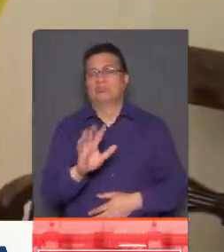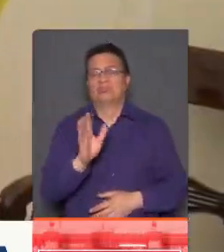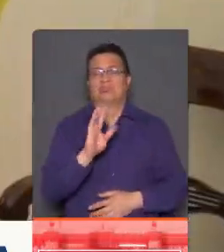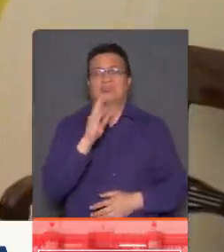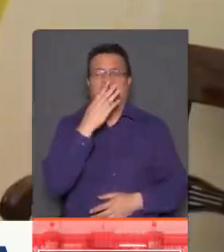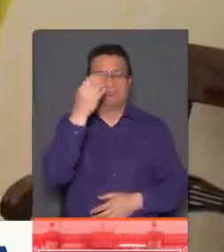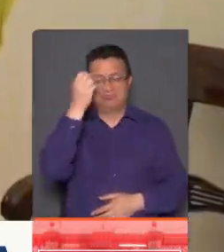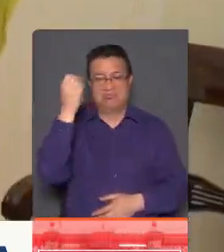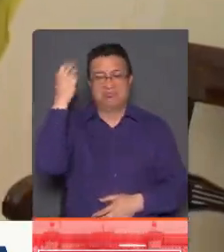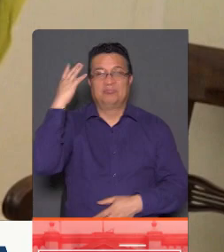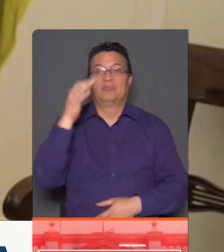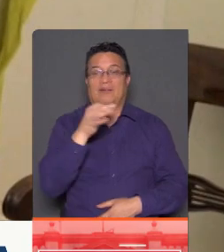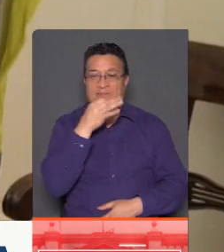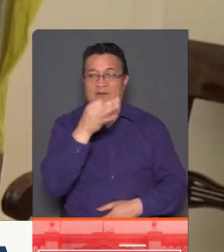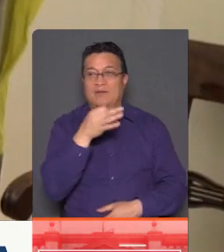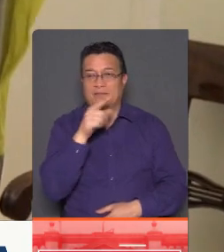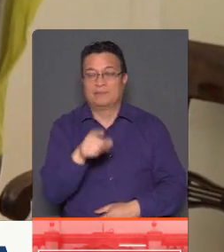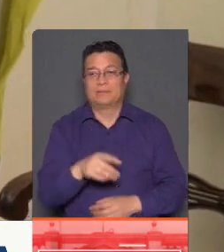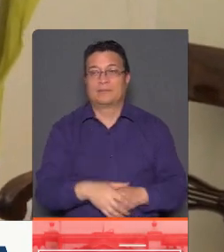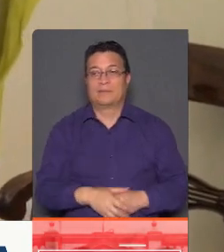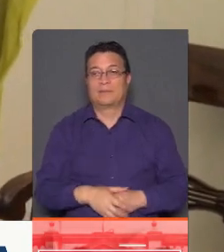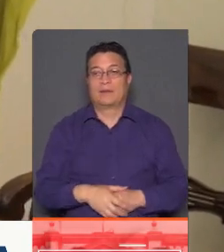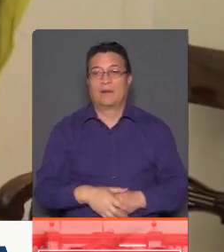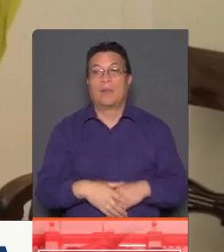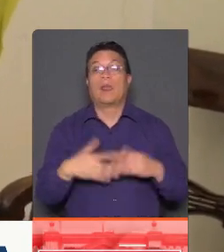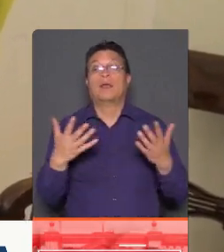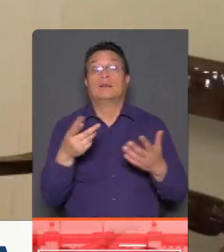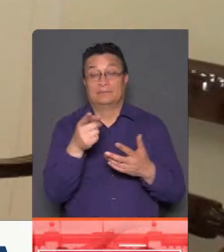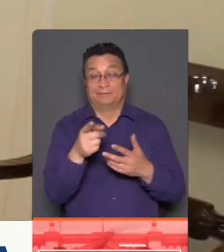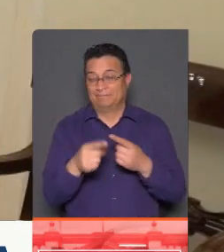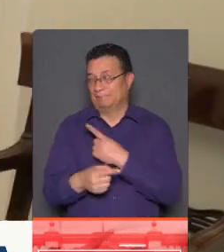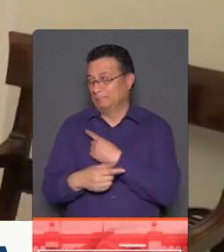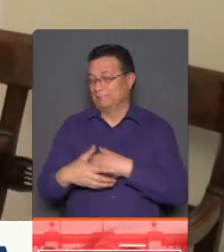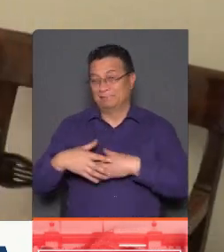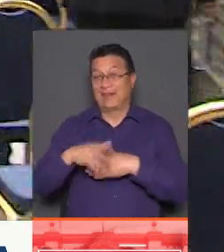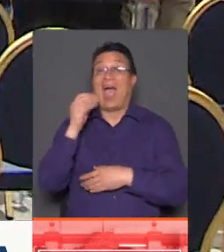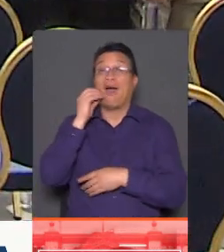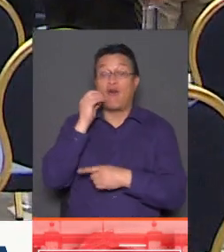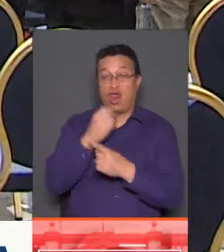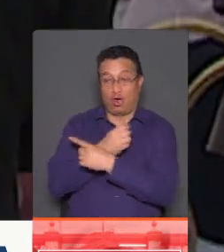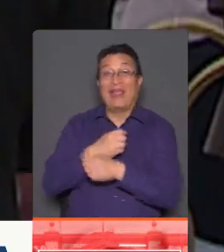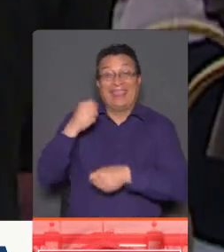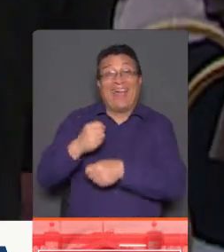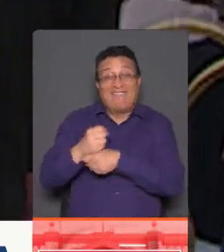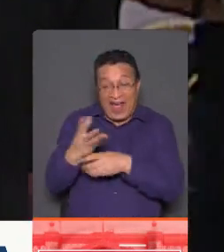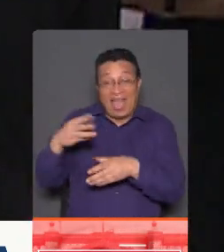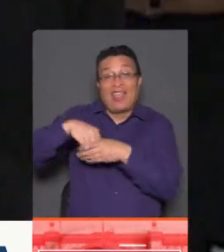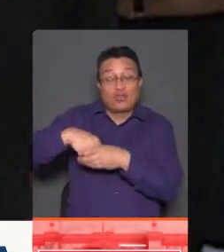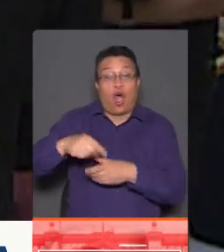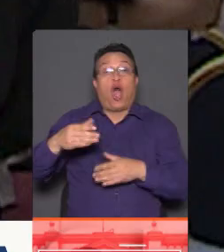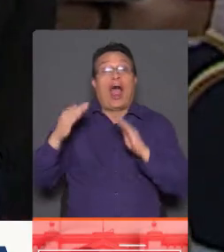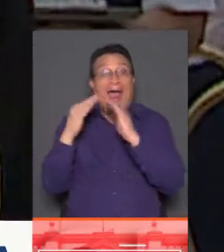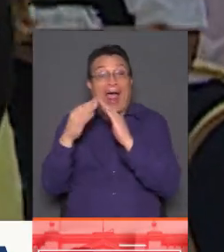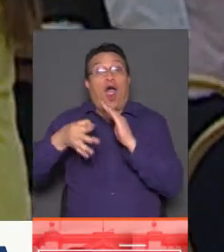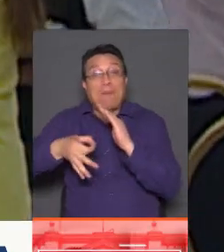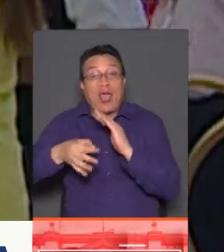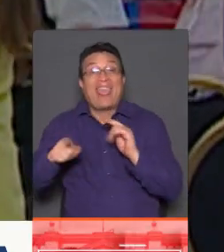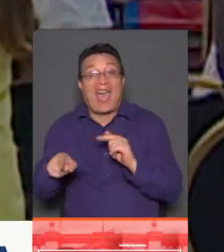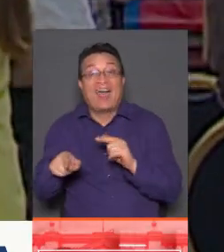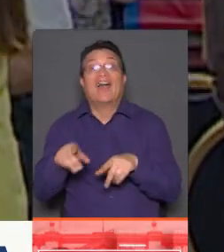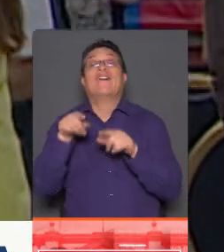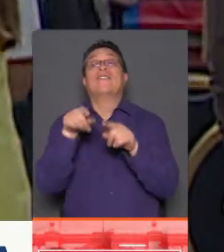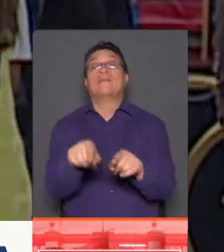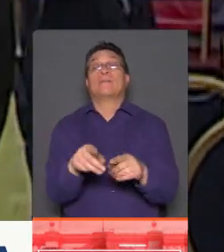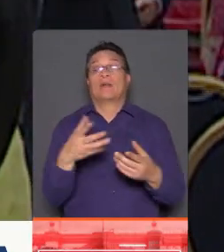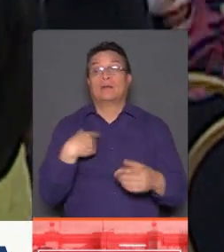en ese momento. ¿Qué tienen? Ahí está, precisamente, el abuelo de esta mujer que finalmente no recibió acciones legales.